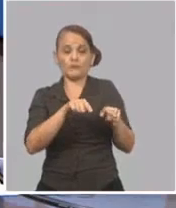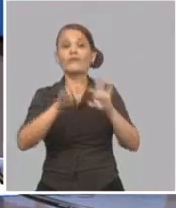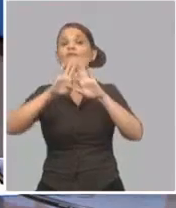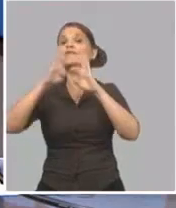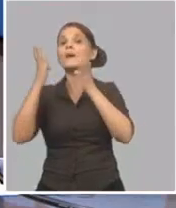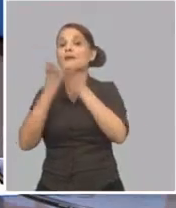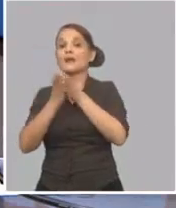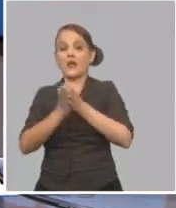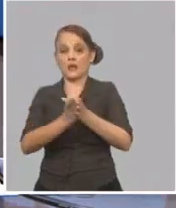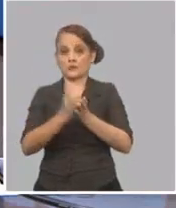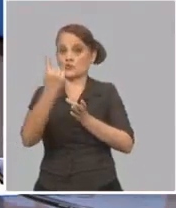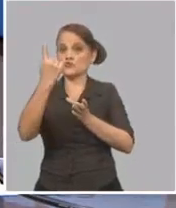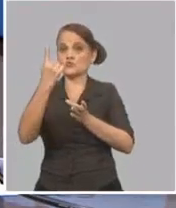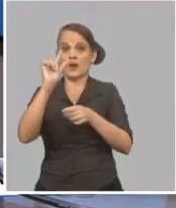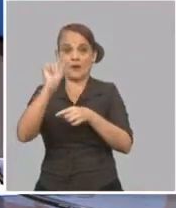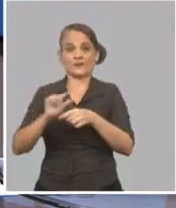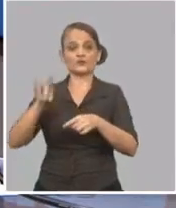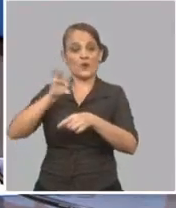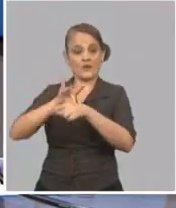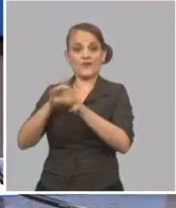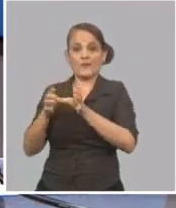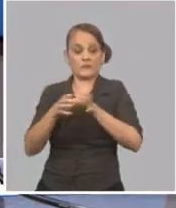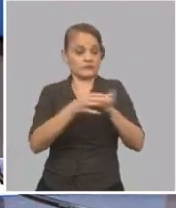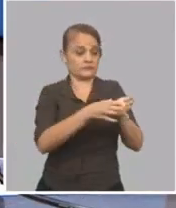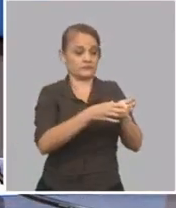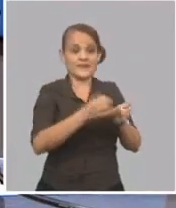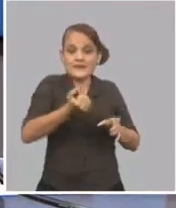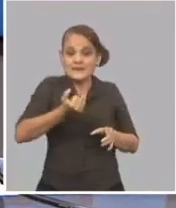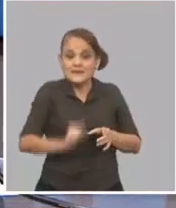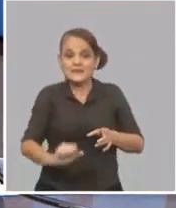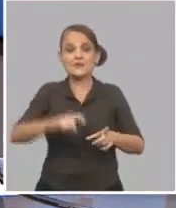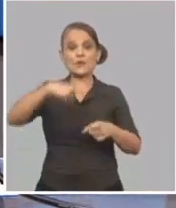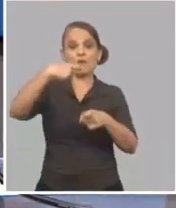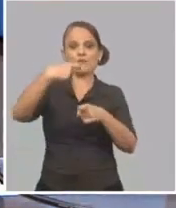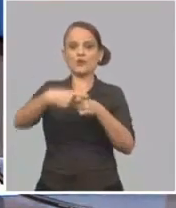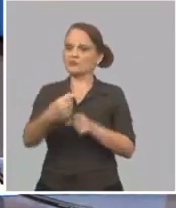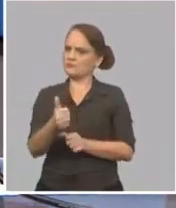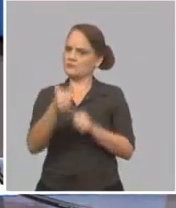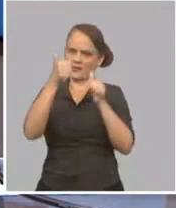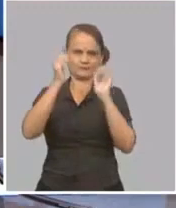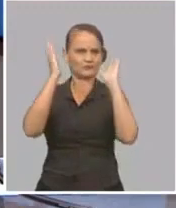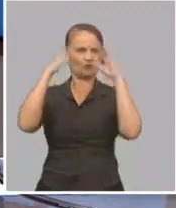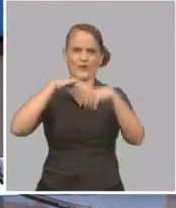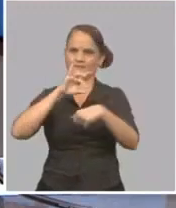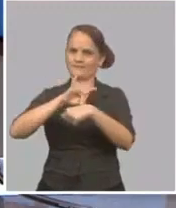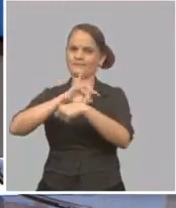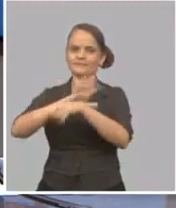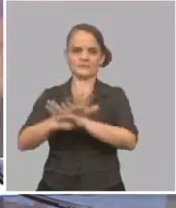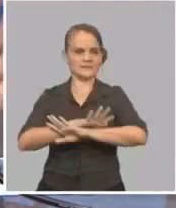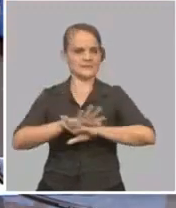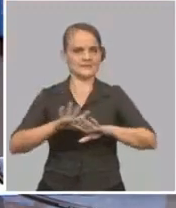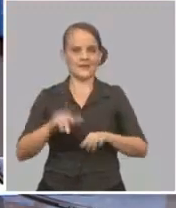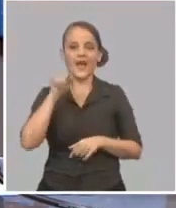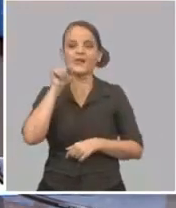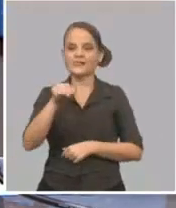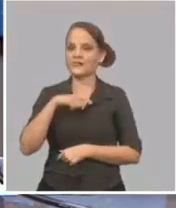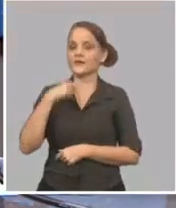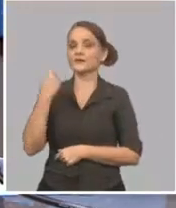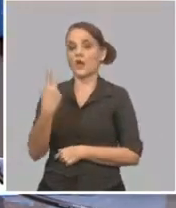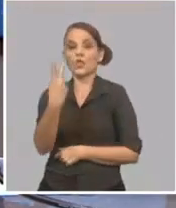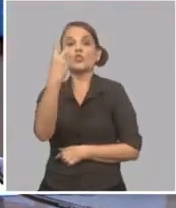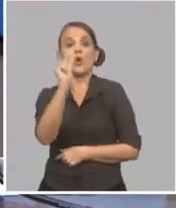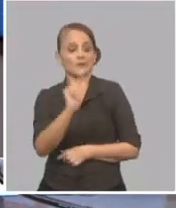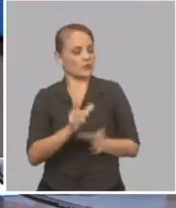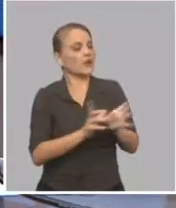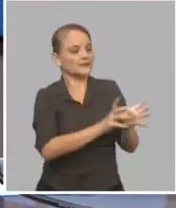un enfermo, los hijos y el esposo no tuvieron problemas, o se le ha hecho el primer PCR y